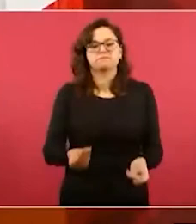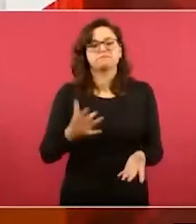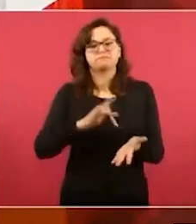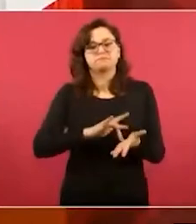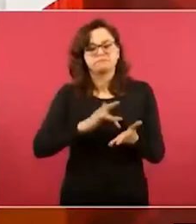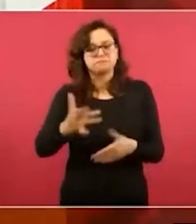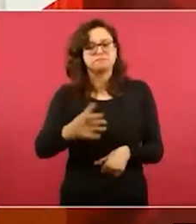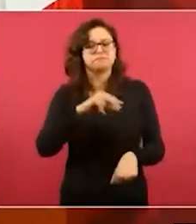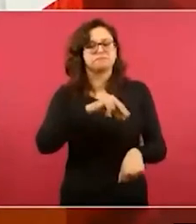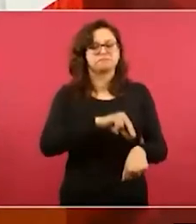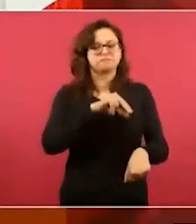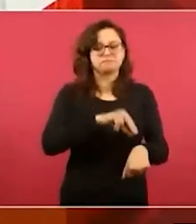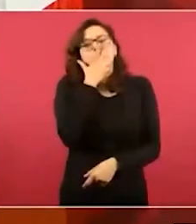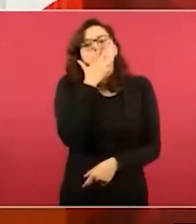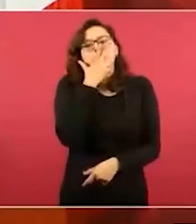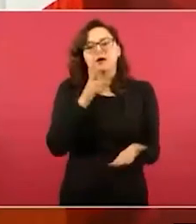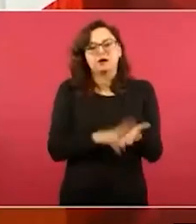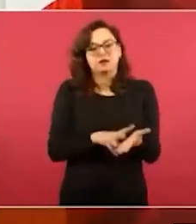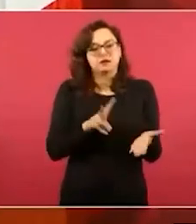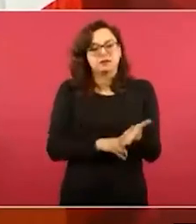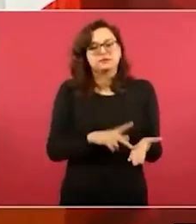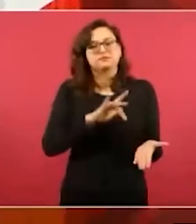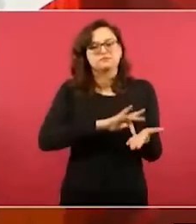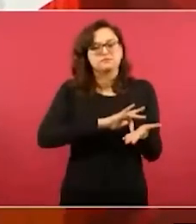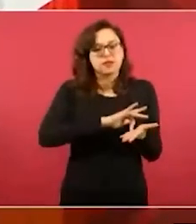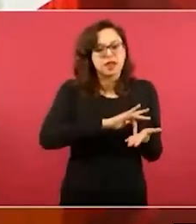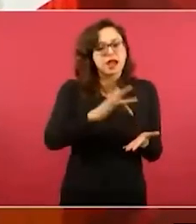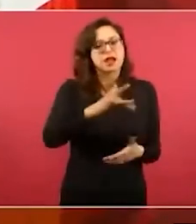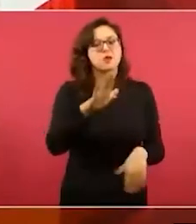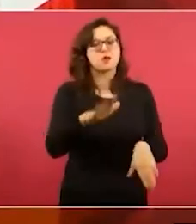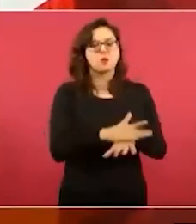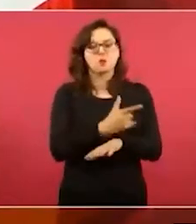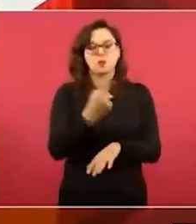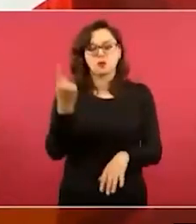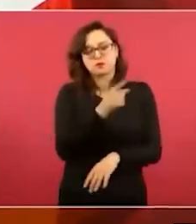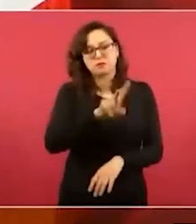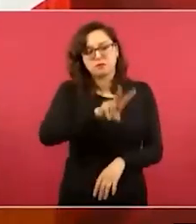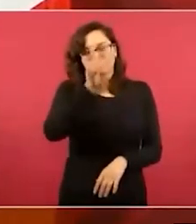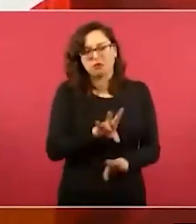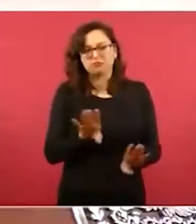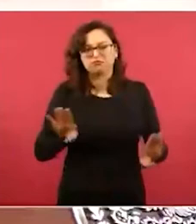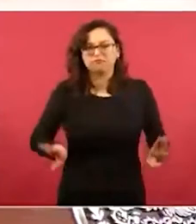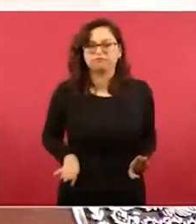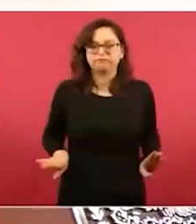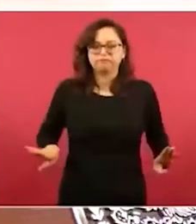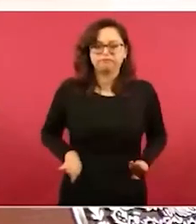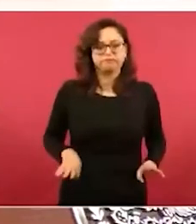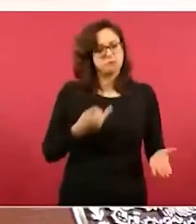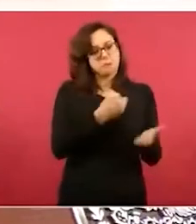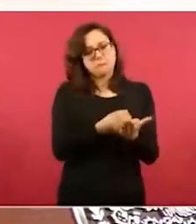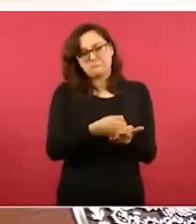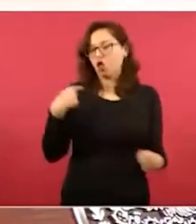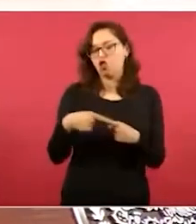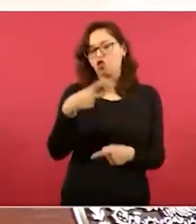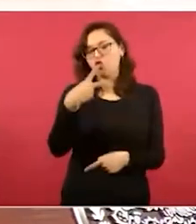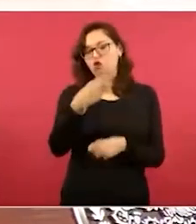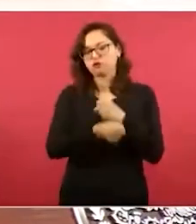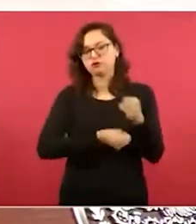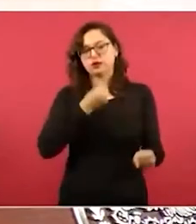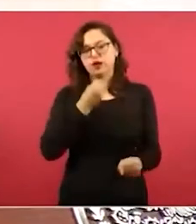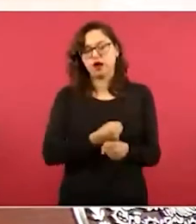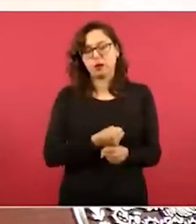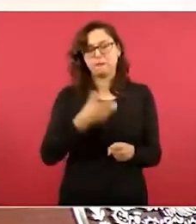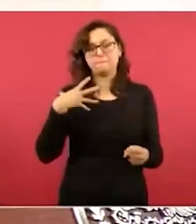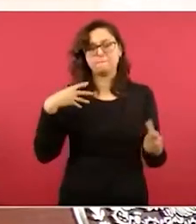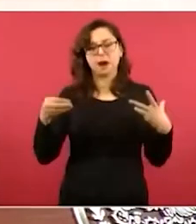Porque Actuaron como héroes Como heroínas Durante la pandemia Y